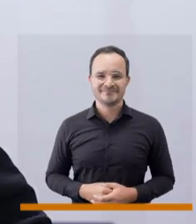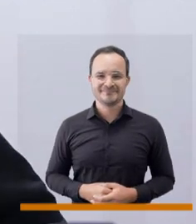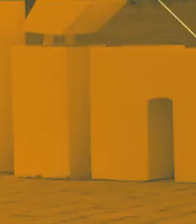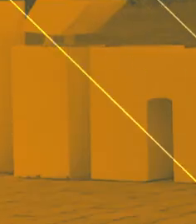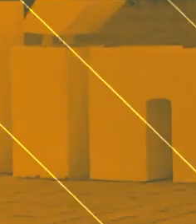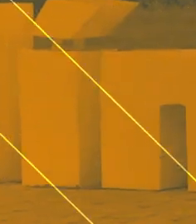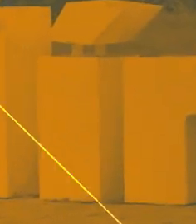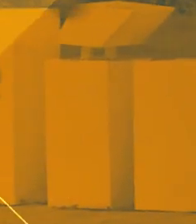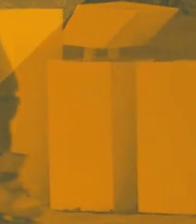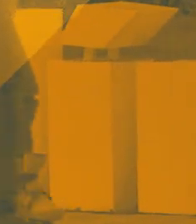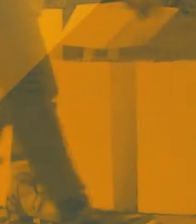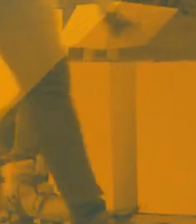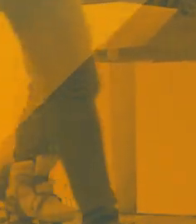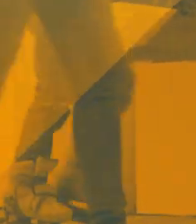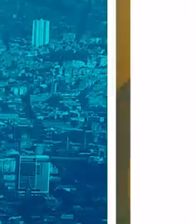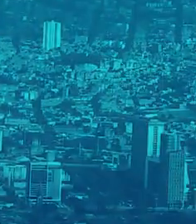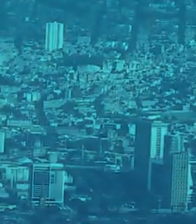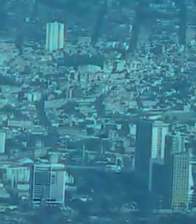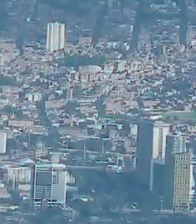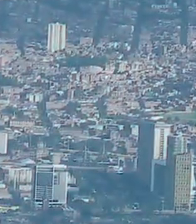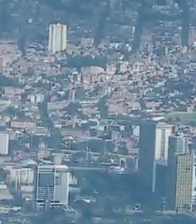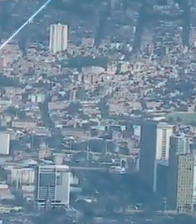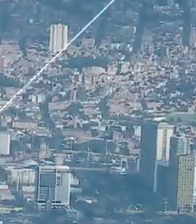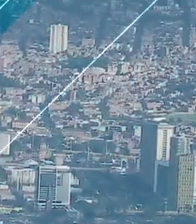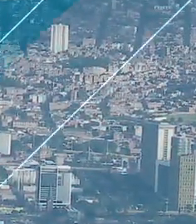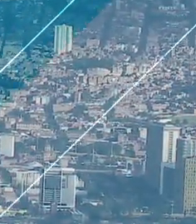feria ¡Gracias!